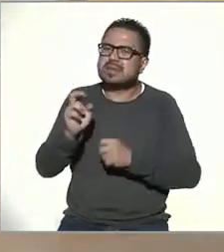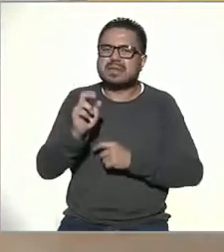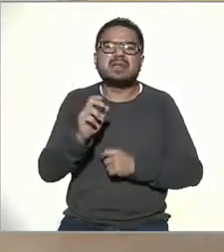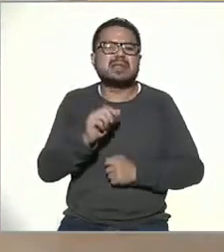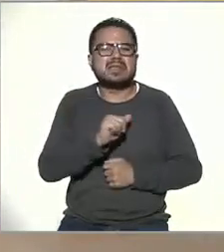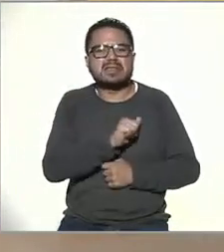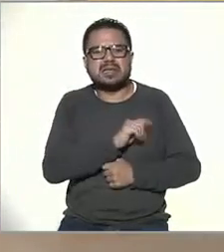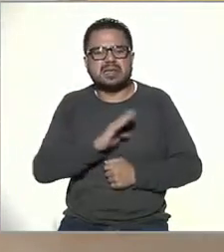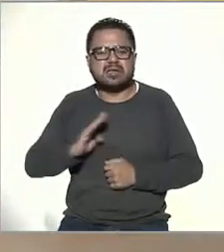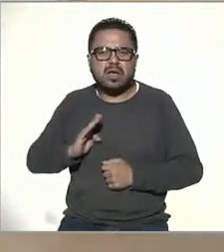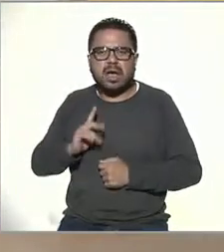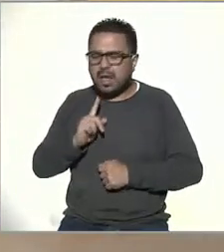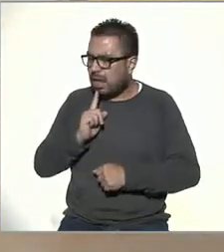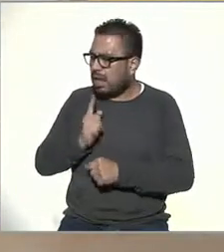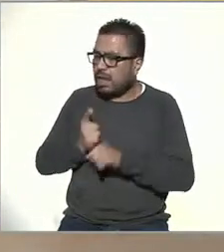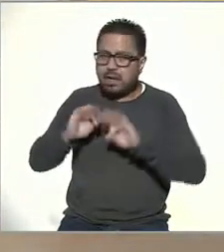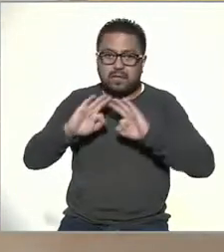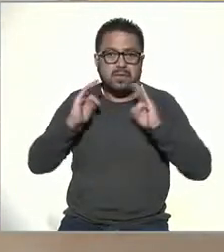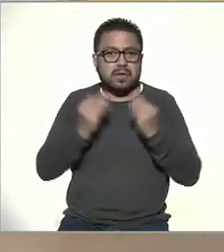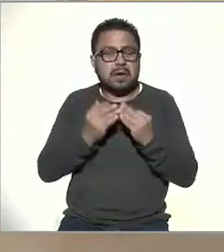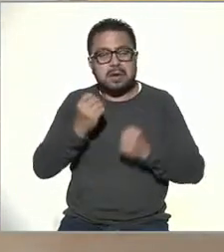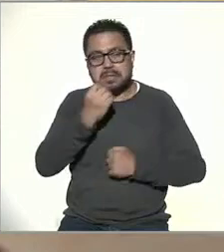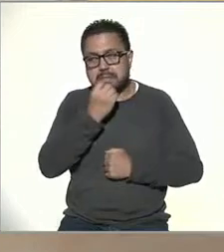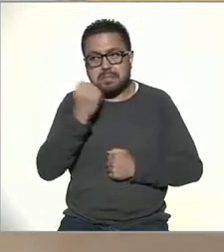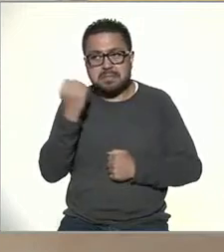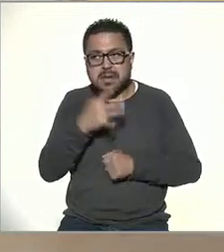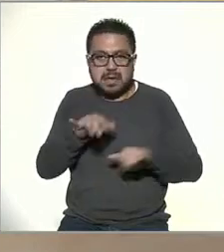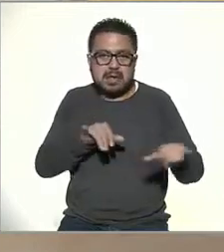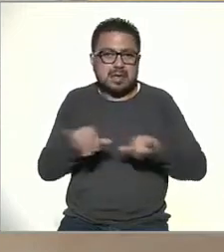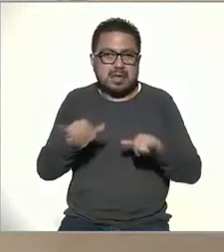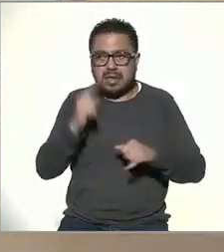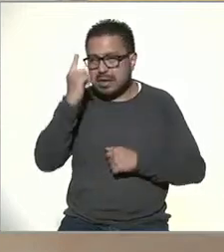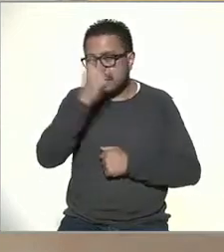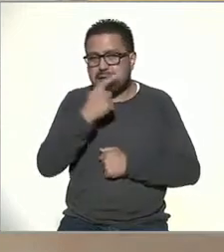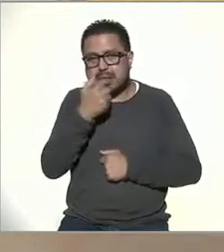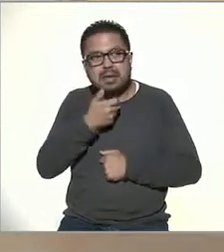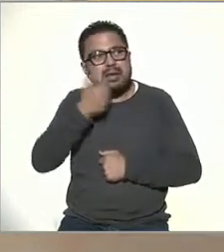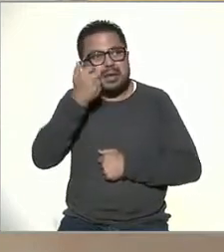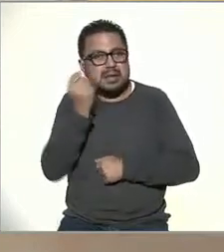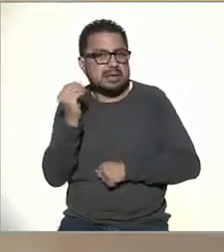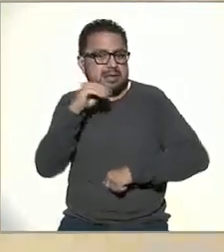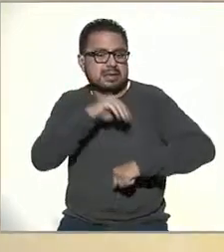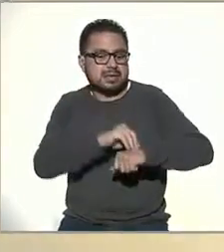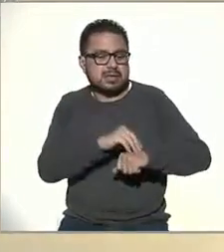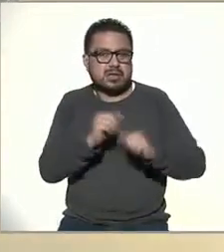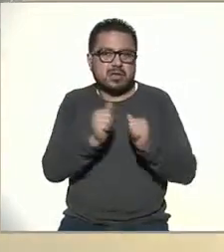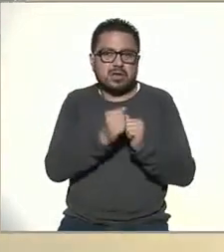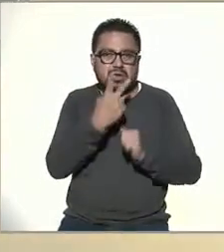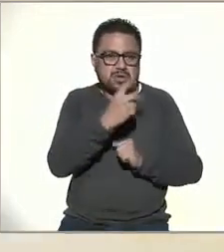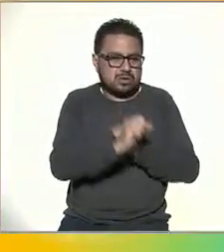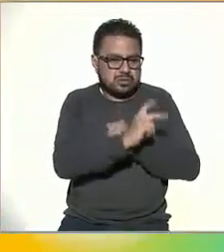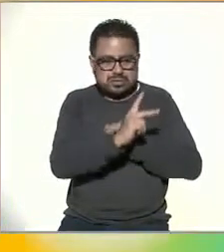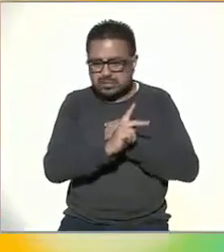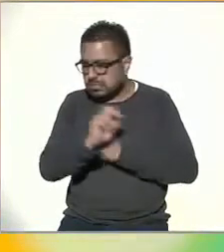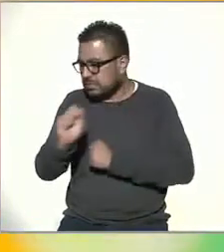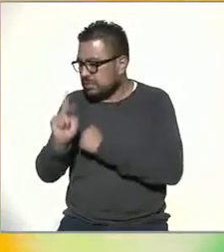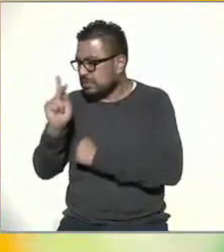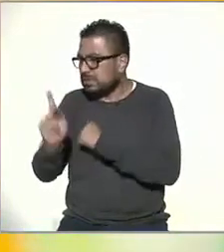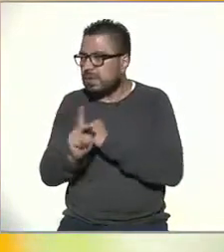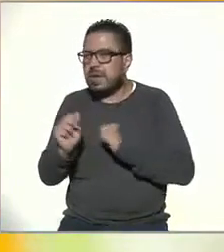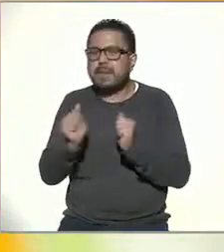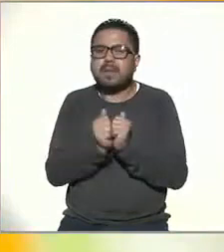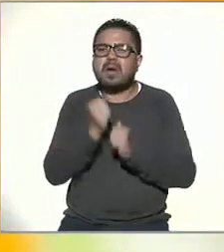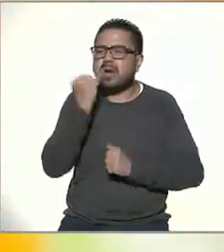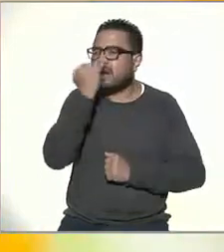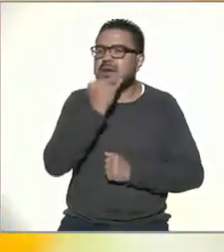encontré un formato muy divertido de un mapa con cara sobre una discusión entre dos países por el idioma. Y